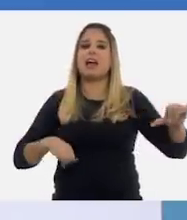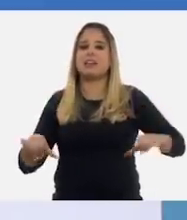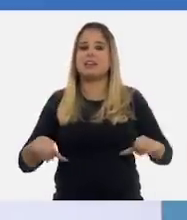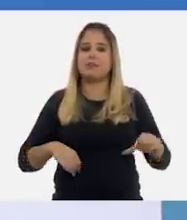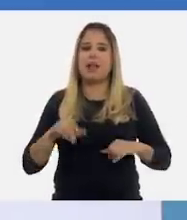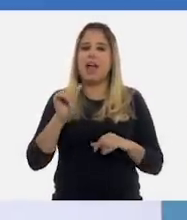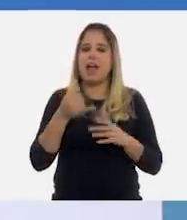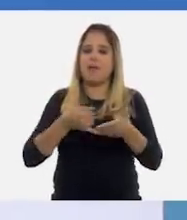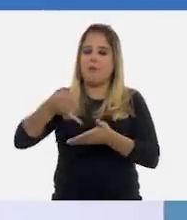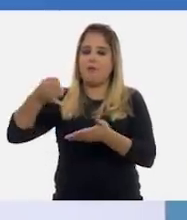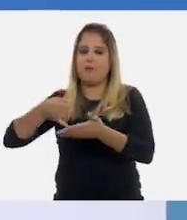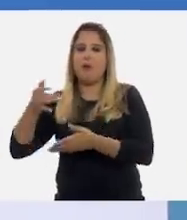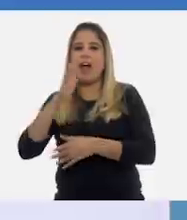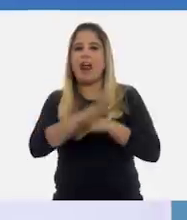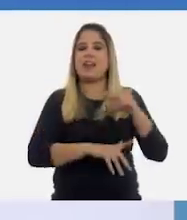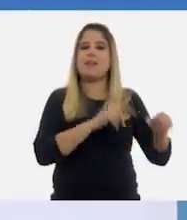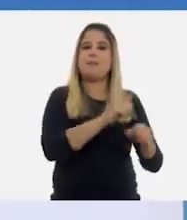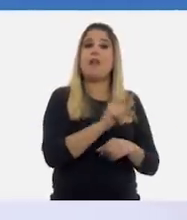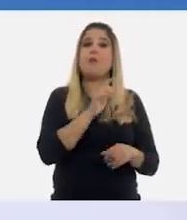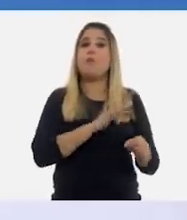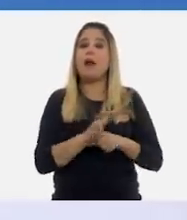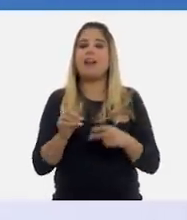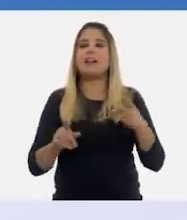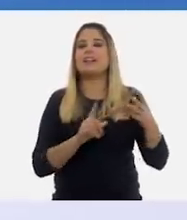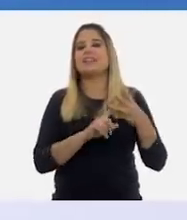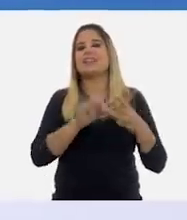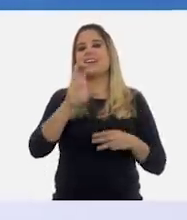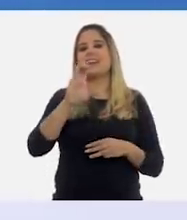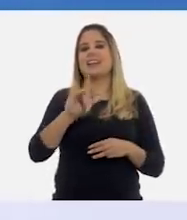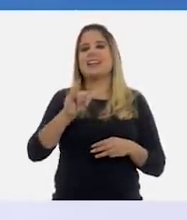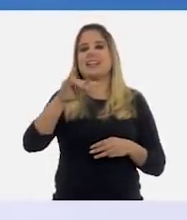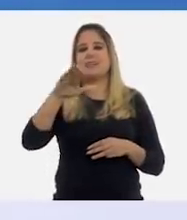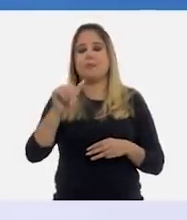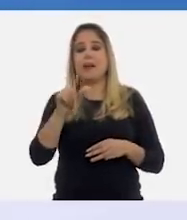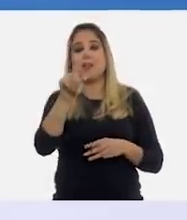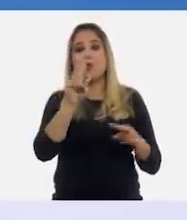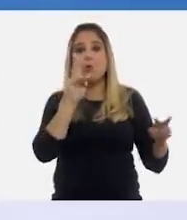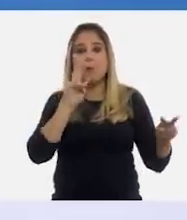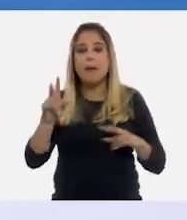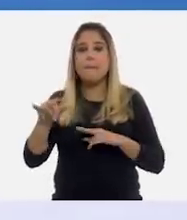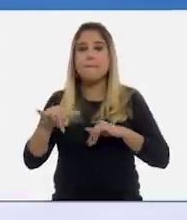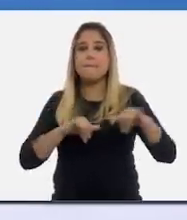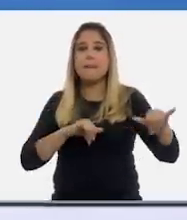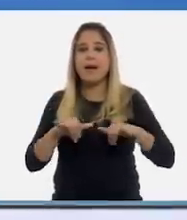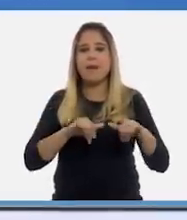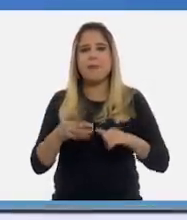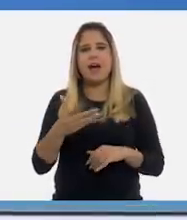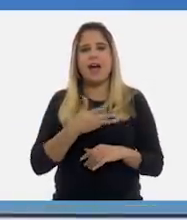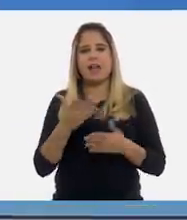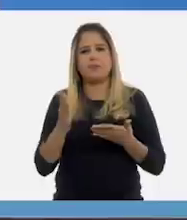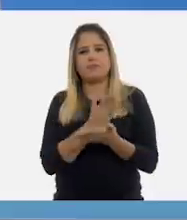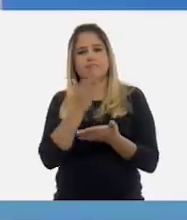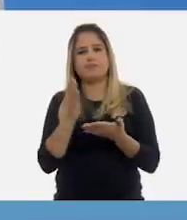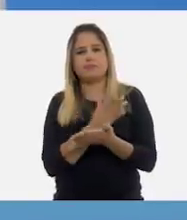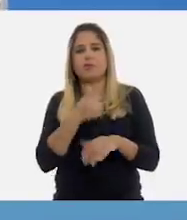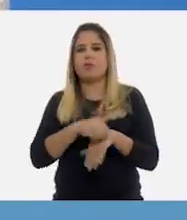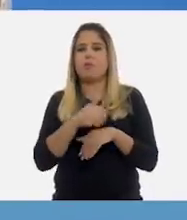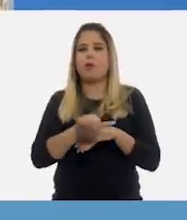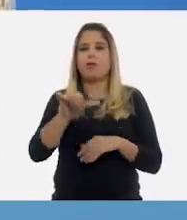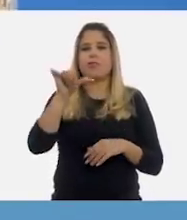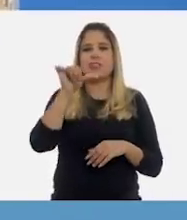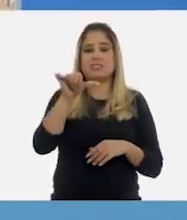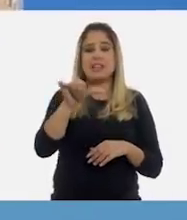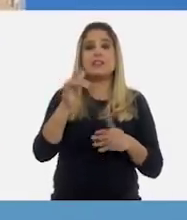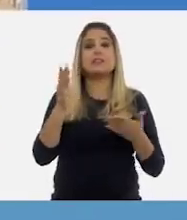agrícola y ganadera, el clima. Vamos a observar el mapa que se encuentra en la página 16